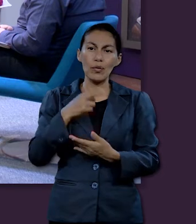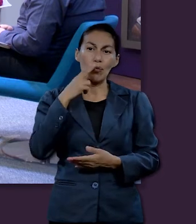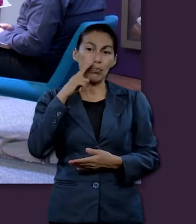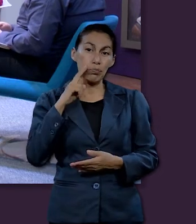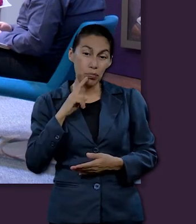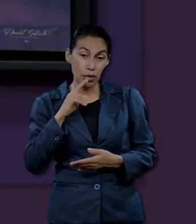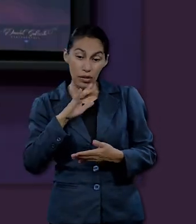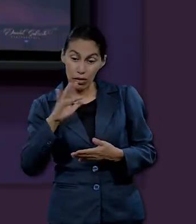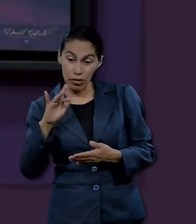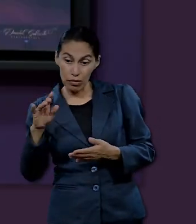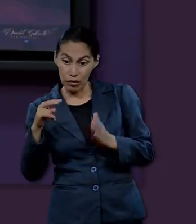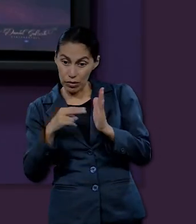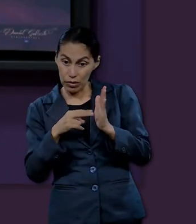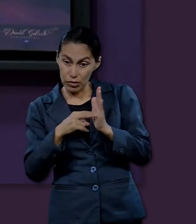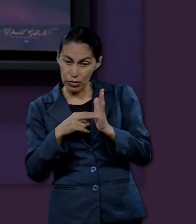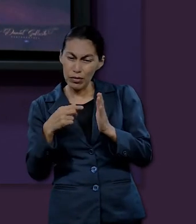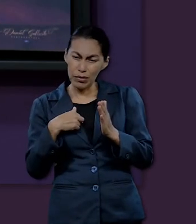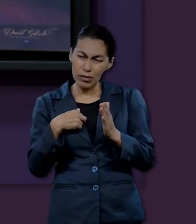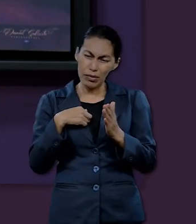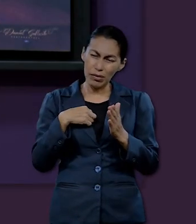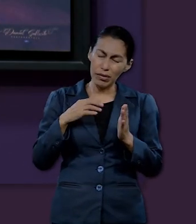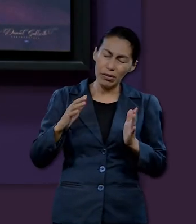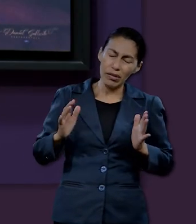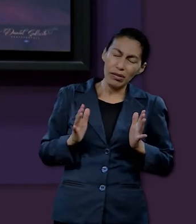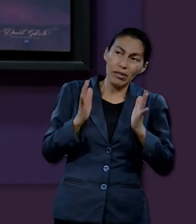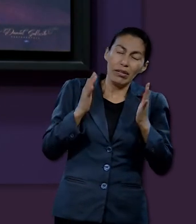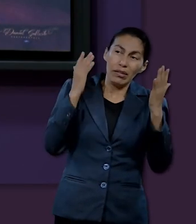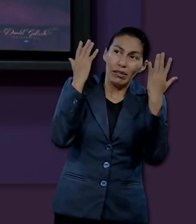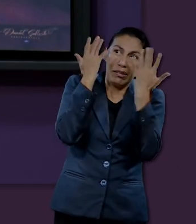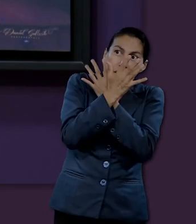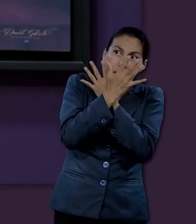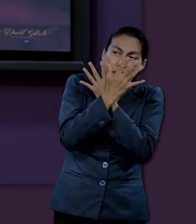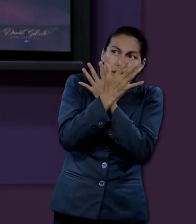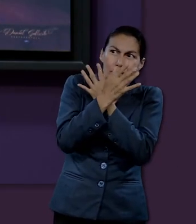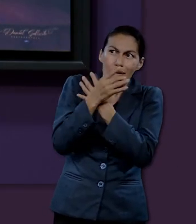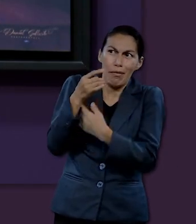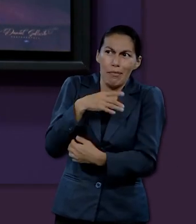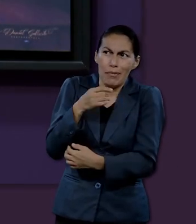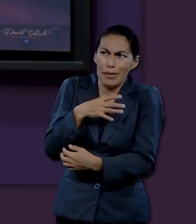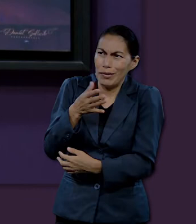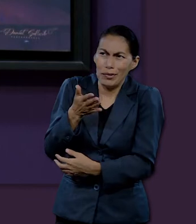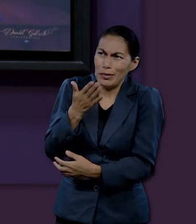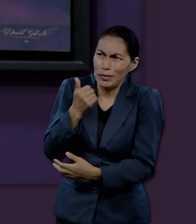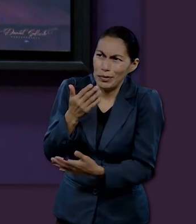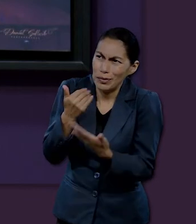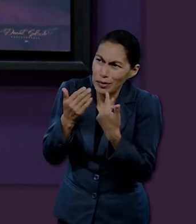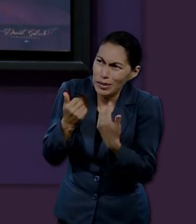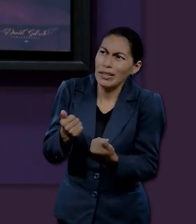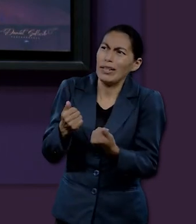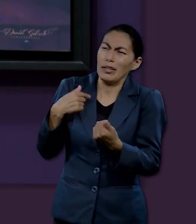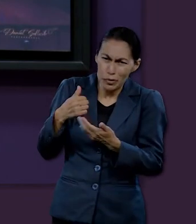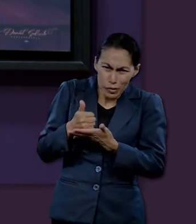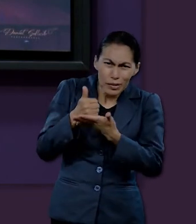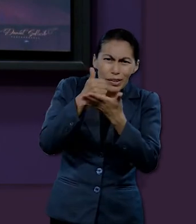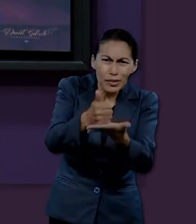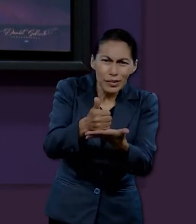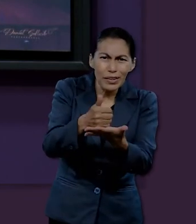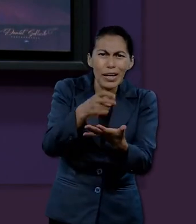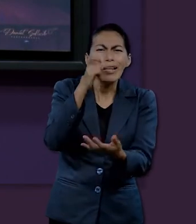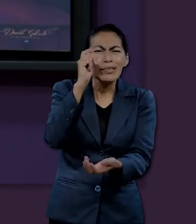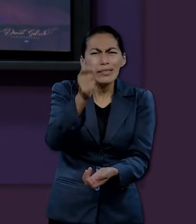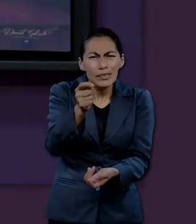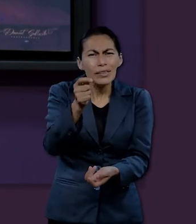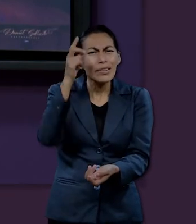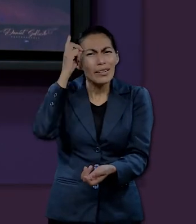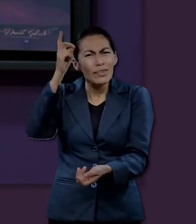me quedo mucho con esto. O cuando terminó de leer un día del versículo, me impactó él, no temas, yo te ayudo. sea, que Dios te diga eso,